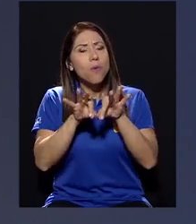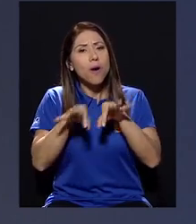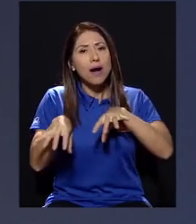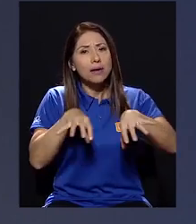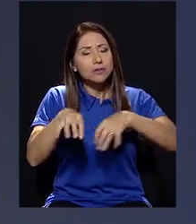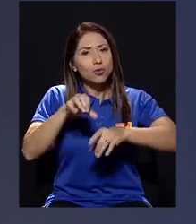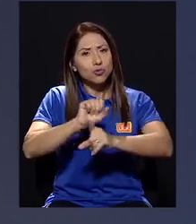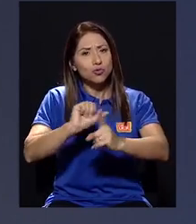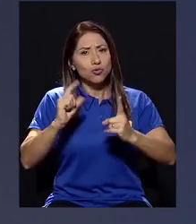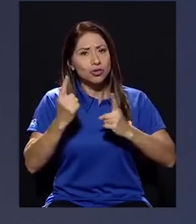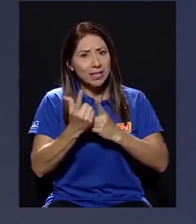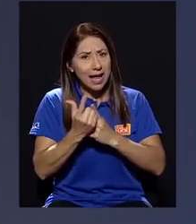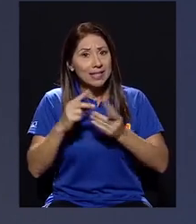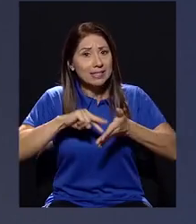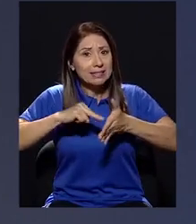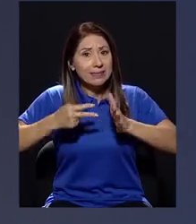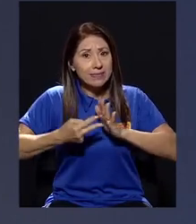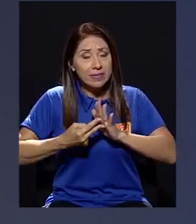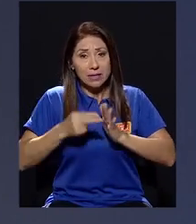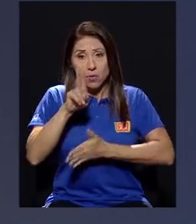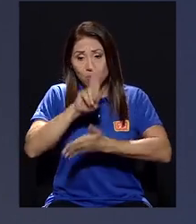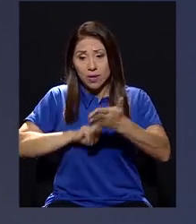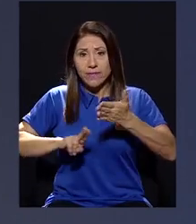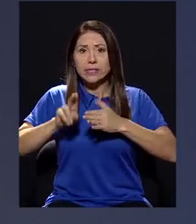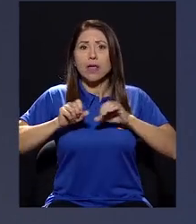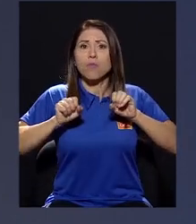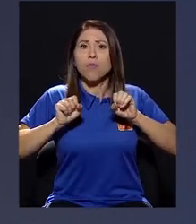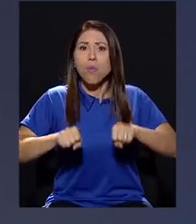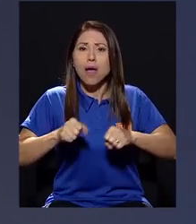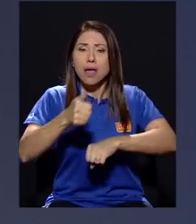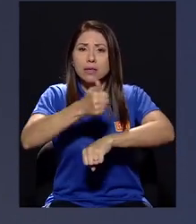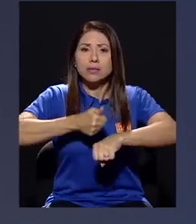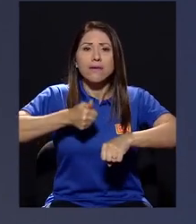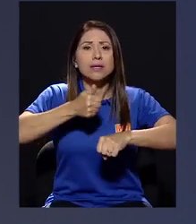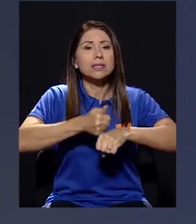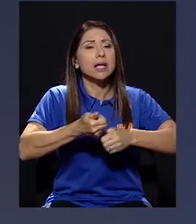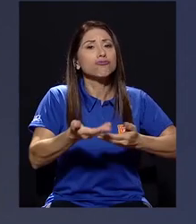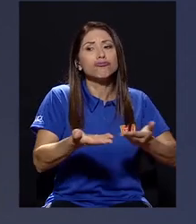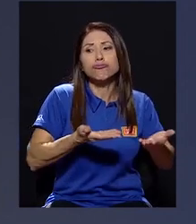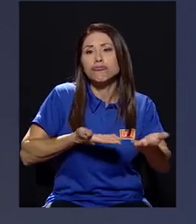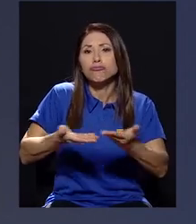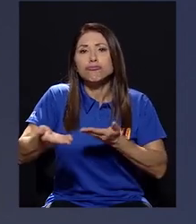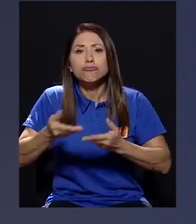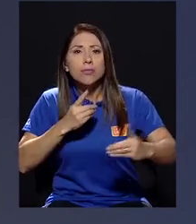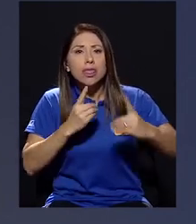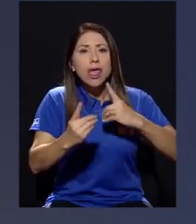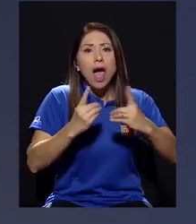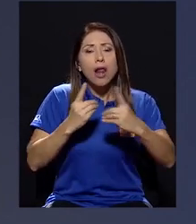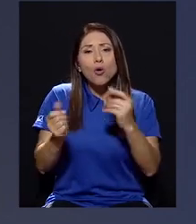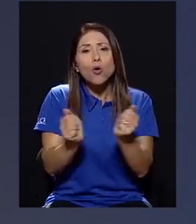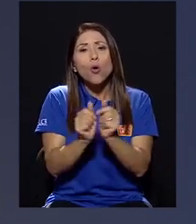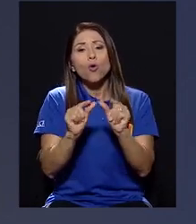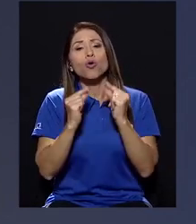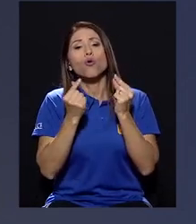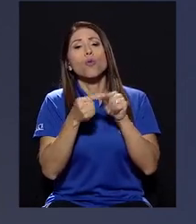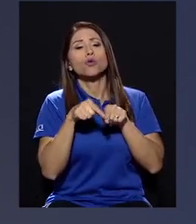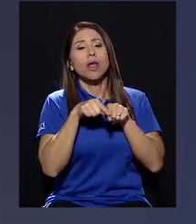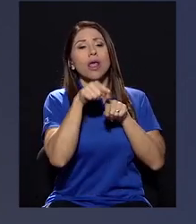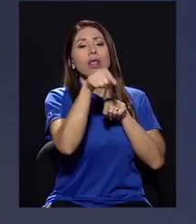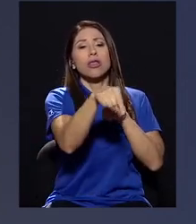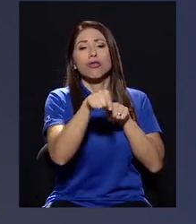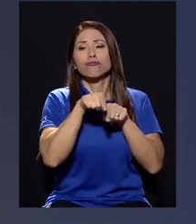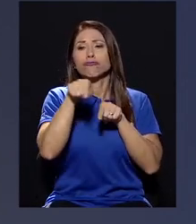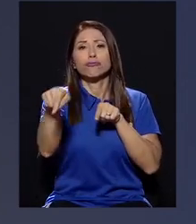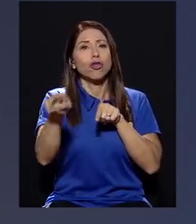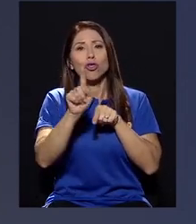social es la posibilidad a la universidad de un diálogo con los grupos que no están cercanos a la gran área metropolitana. Y que en